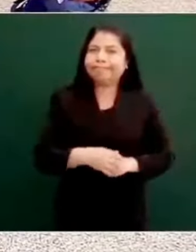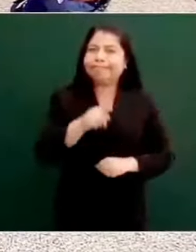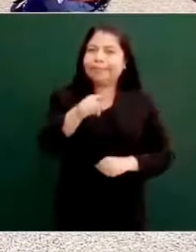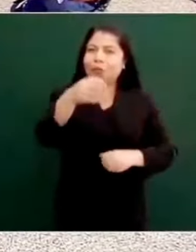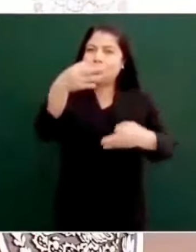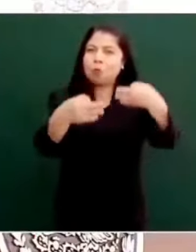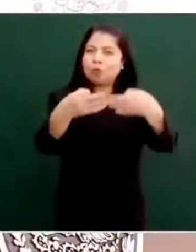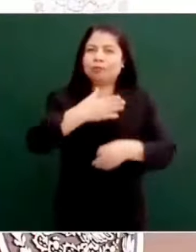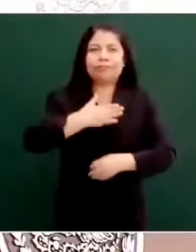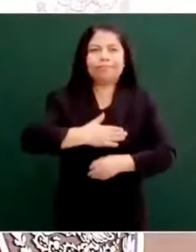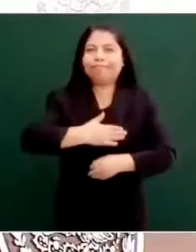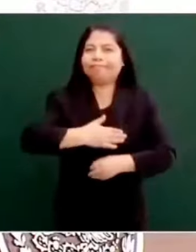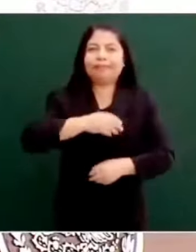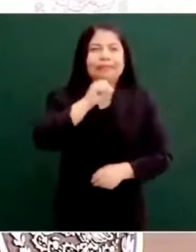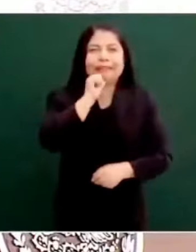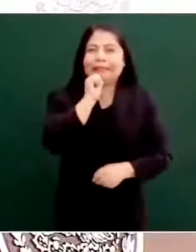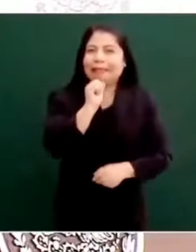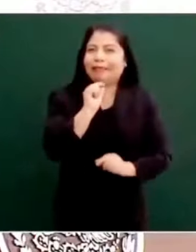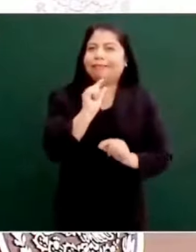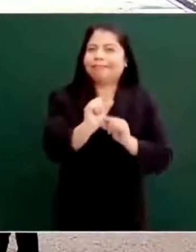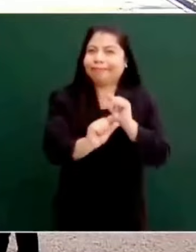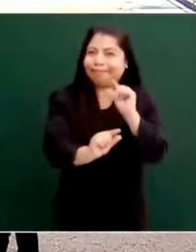poco a poco.